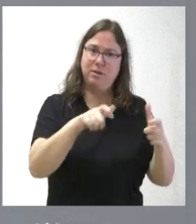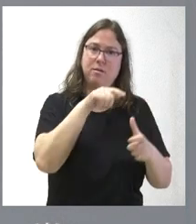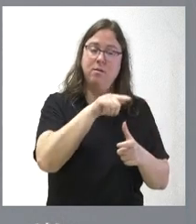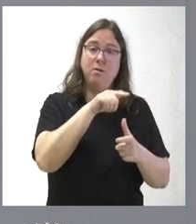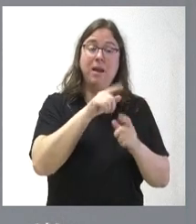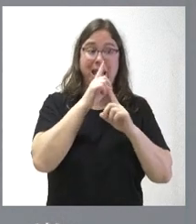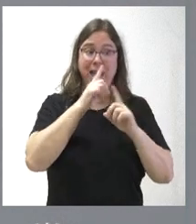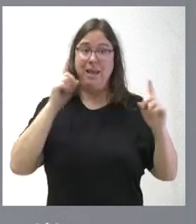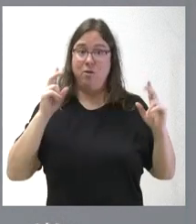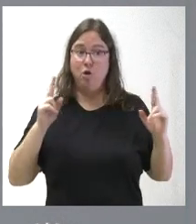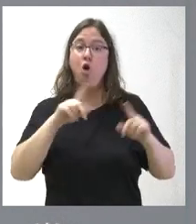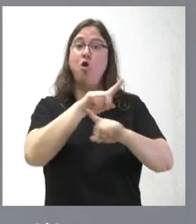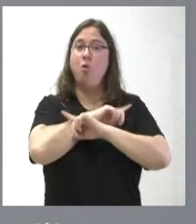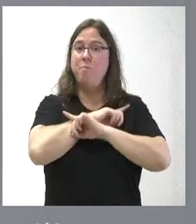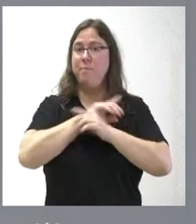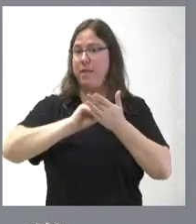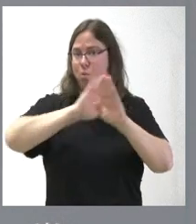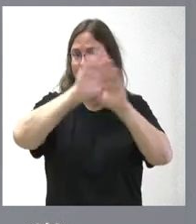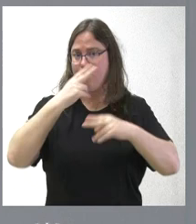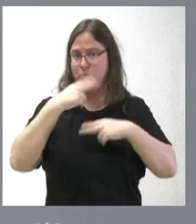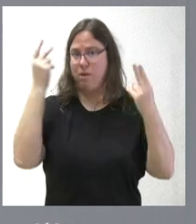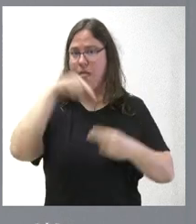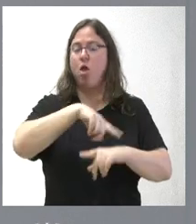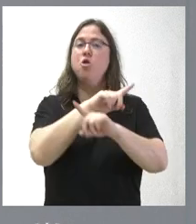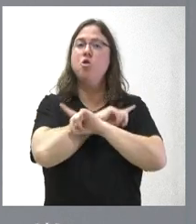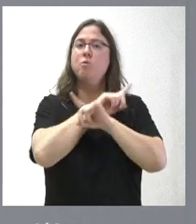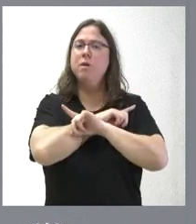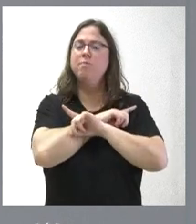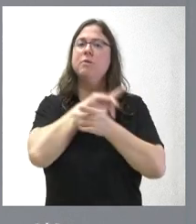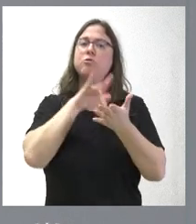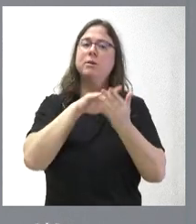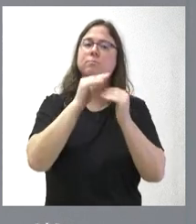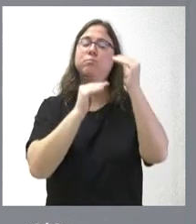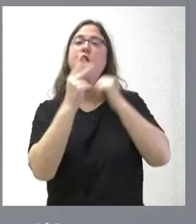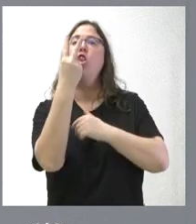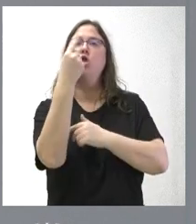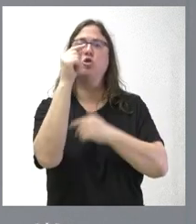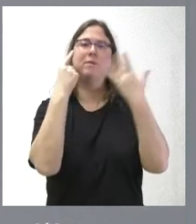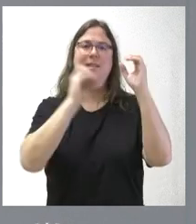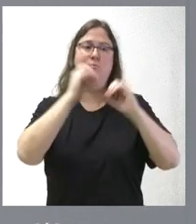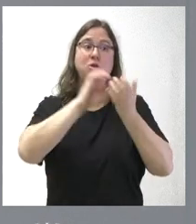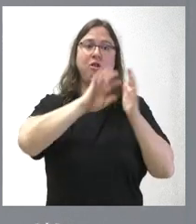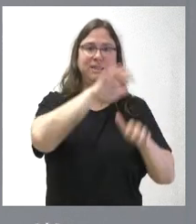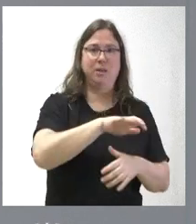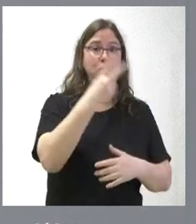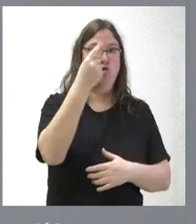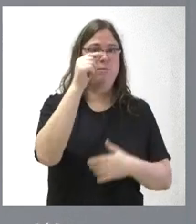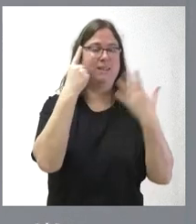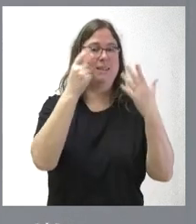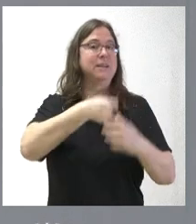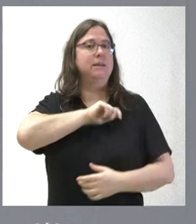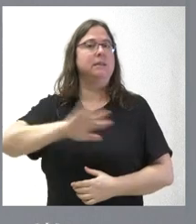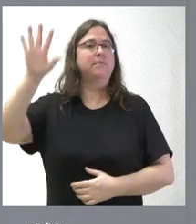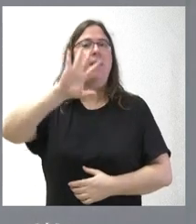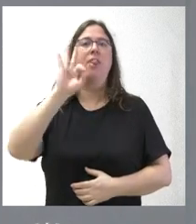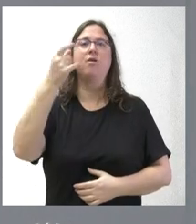interanuales, también en noviembre, que es el dato publicado hoy, se registró una variación del 2,6% en Castilla y León. A nivel nacional fue del